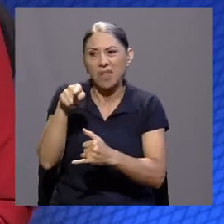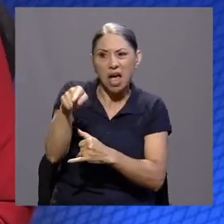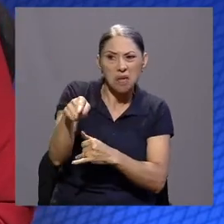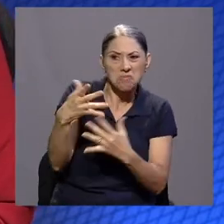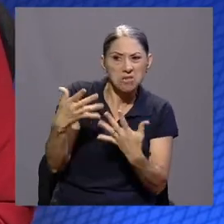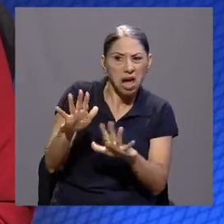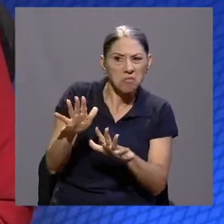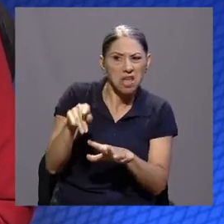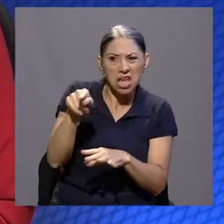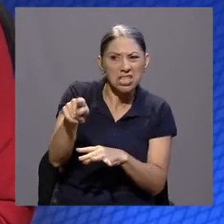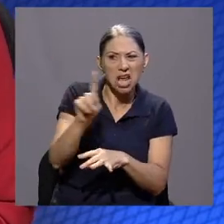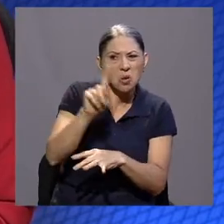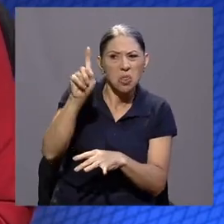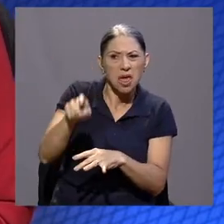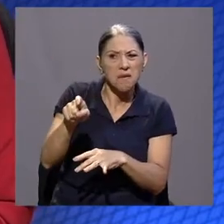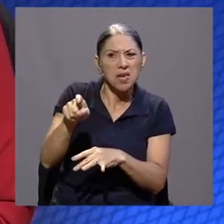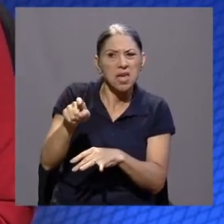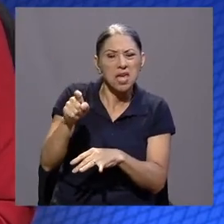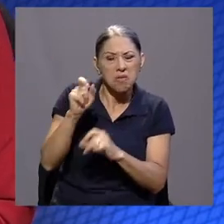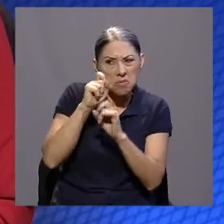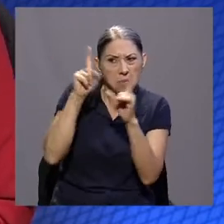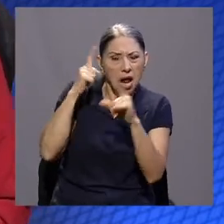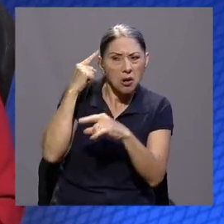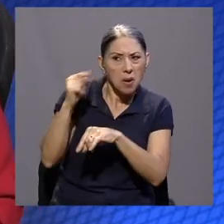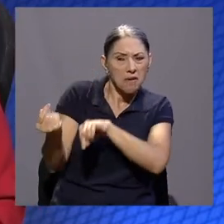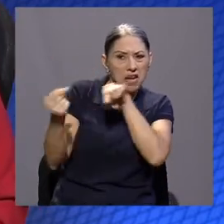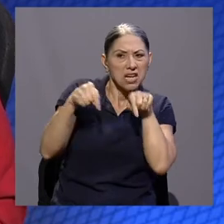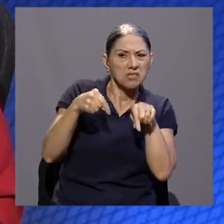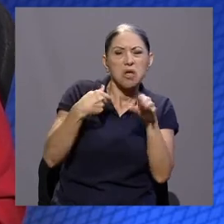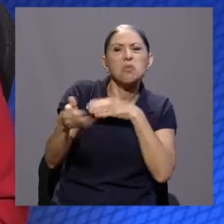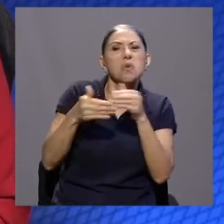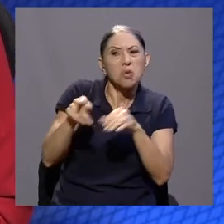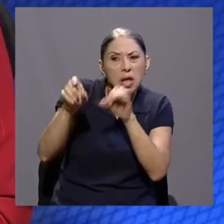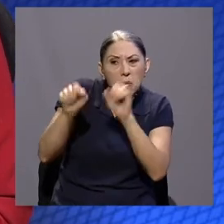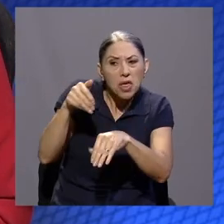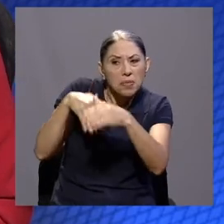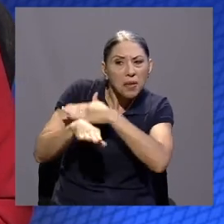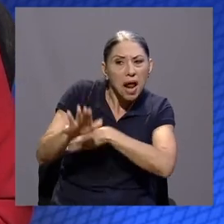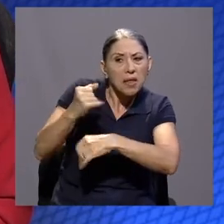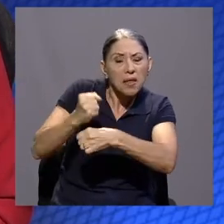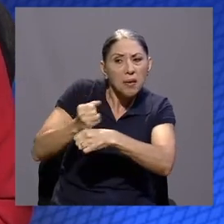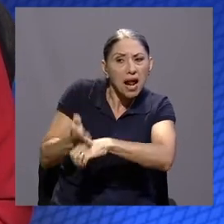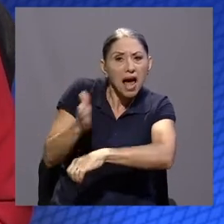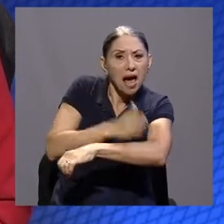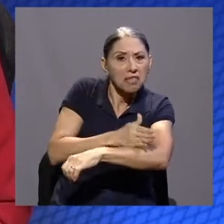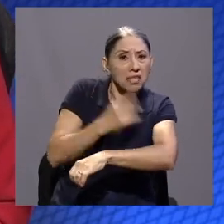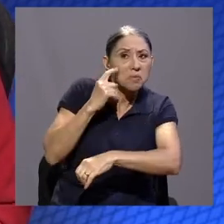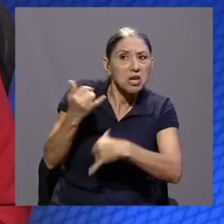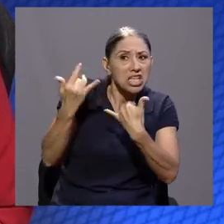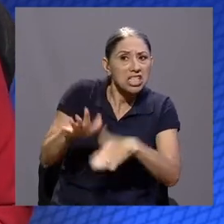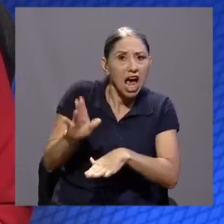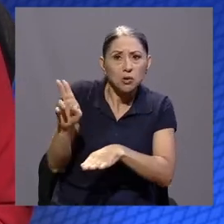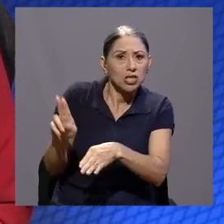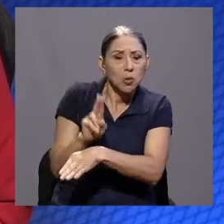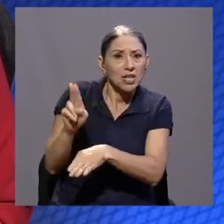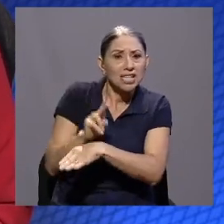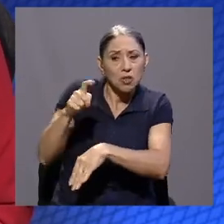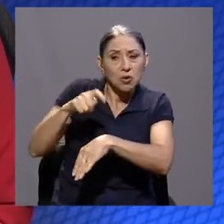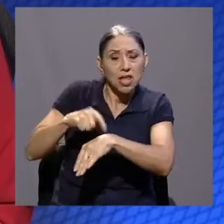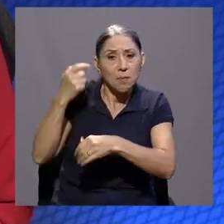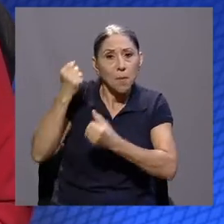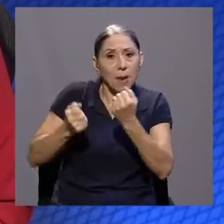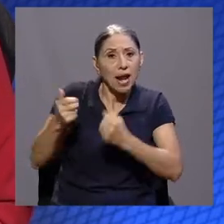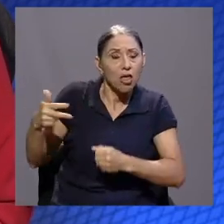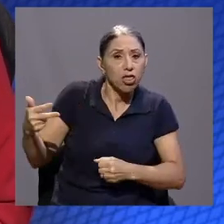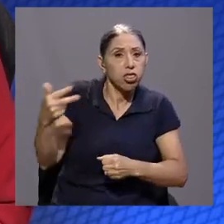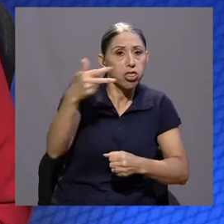llegar aquí a las siete de la mañana, ya no tiene que venirse a las seis, di, ¿qué importa que dentro trabajaran 20 minutos antes? Ya le estamos economizando ese tiempo. Entonces,